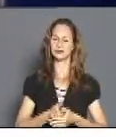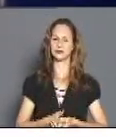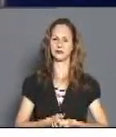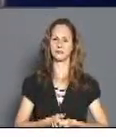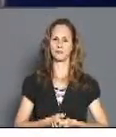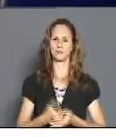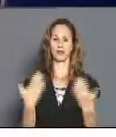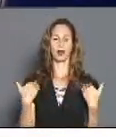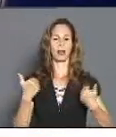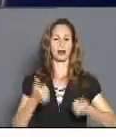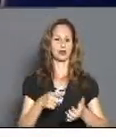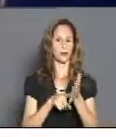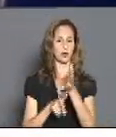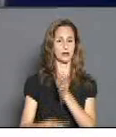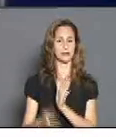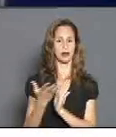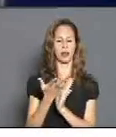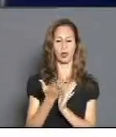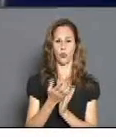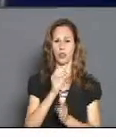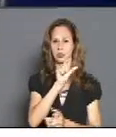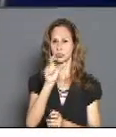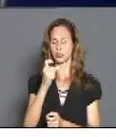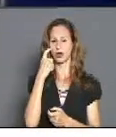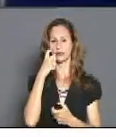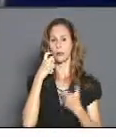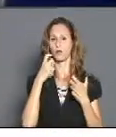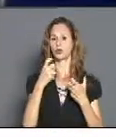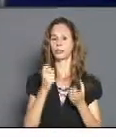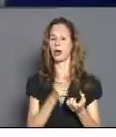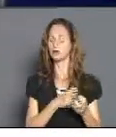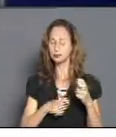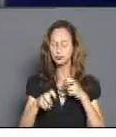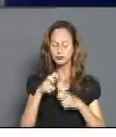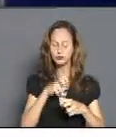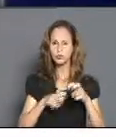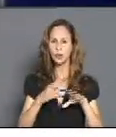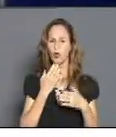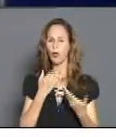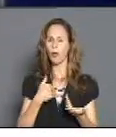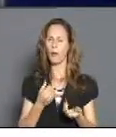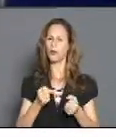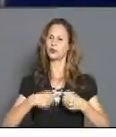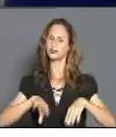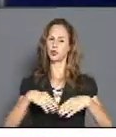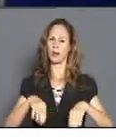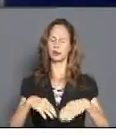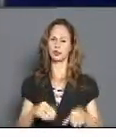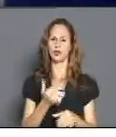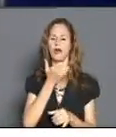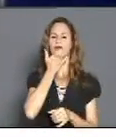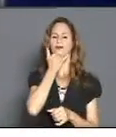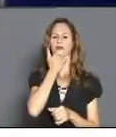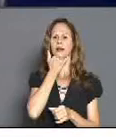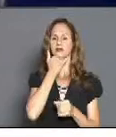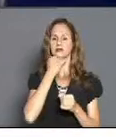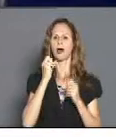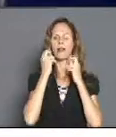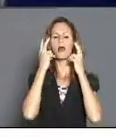Desde la Dirección Provincial de Educación se está haciendo, se ha hecho el estudio para los convalescientes con la COVID-19 de conjunto con